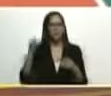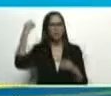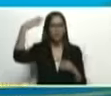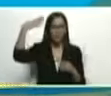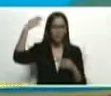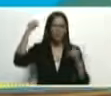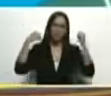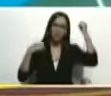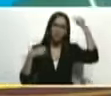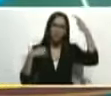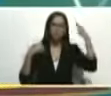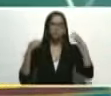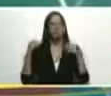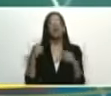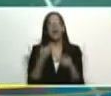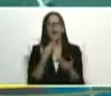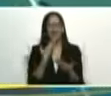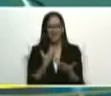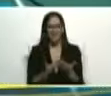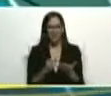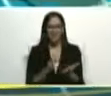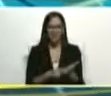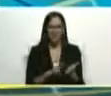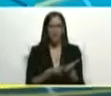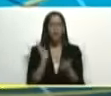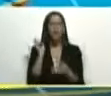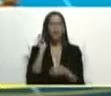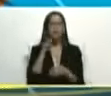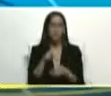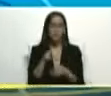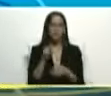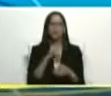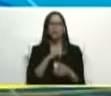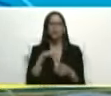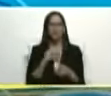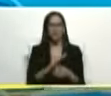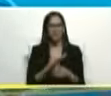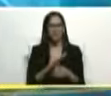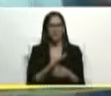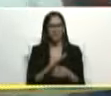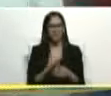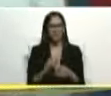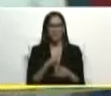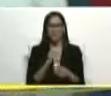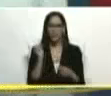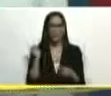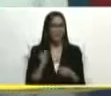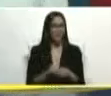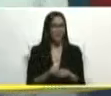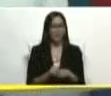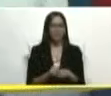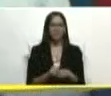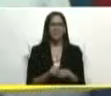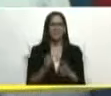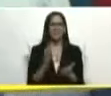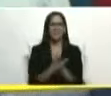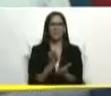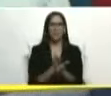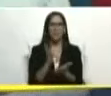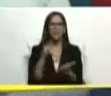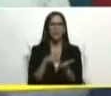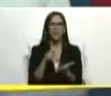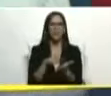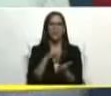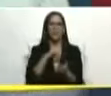la verdad que bueno agradecido con usted con nuestra alcaldesa bueno que no nos abandona aquí siempre ha estado con